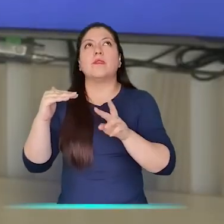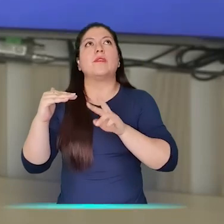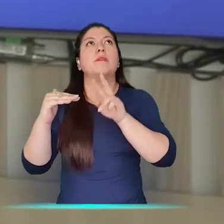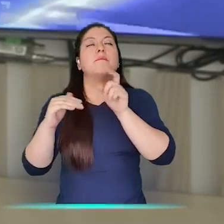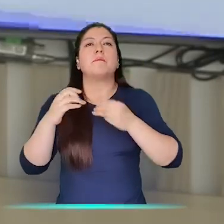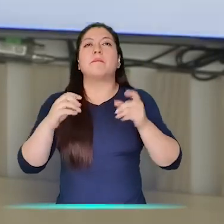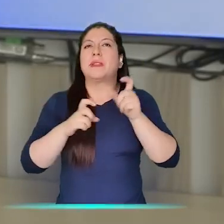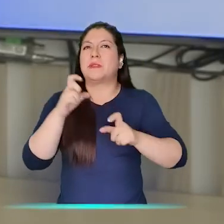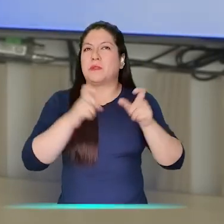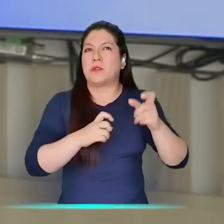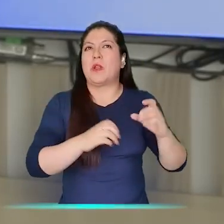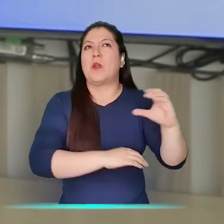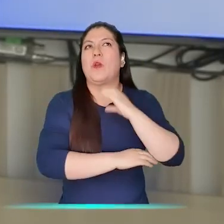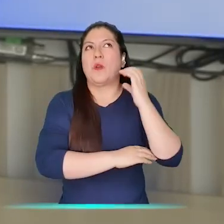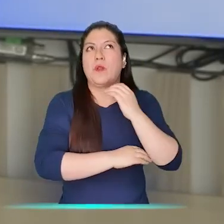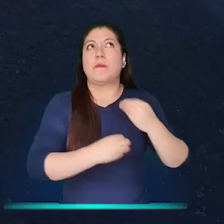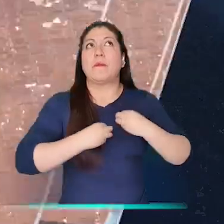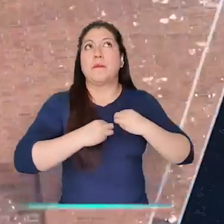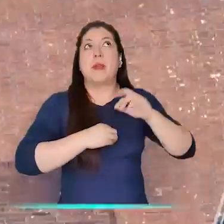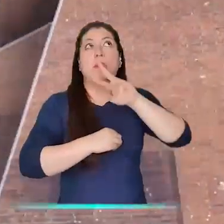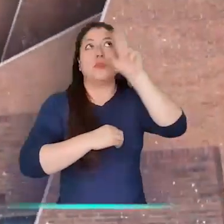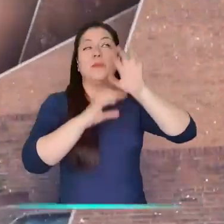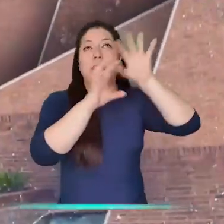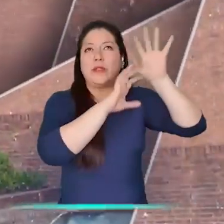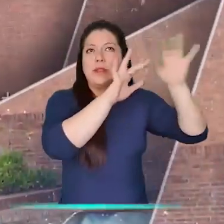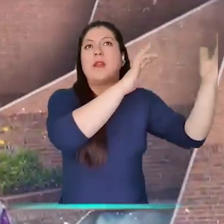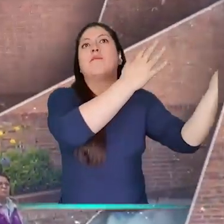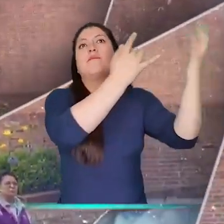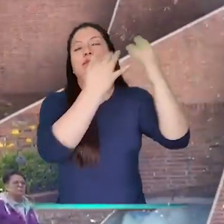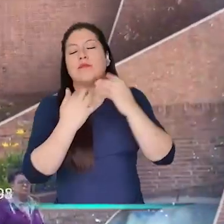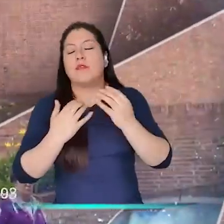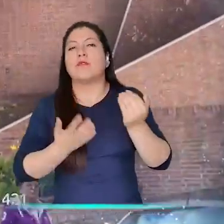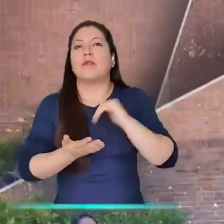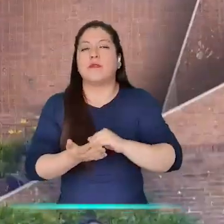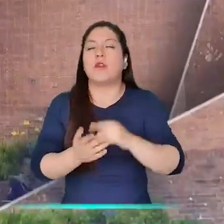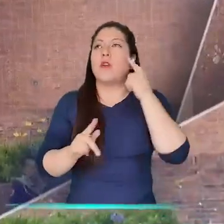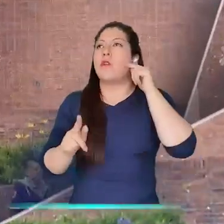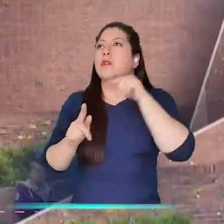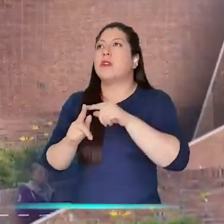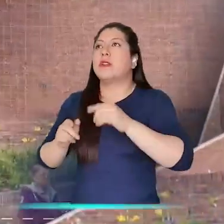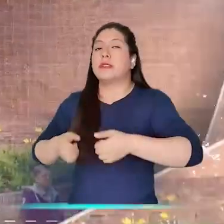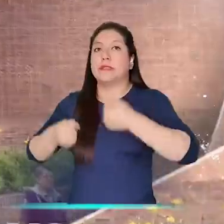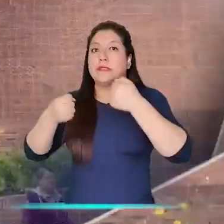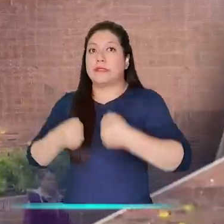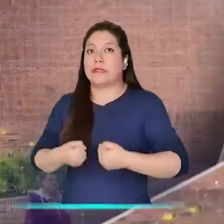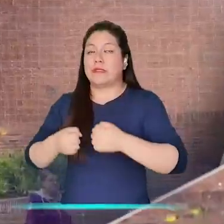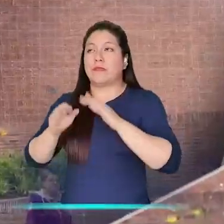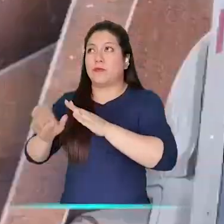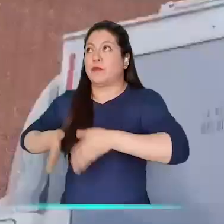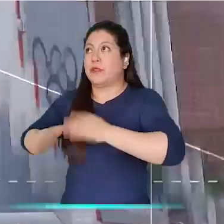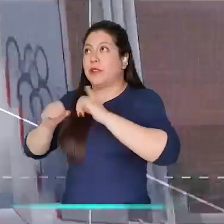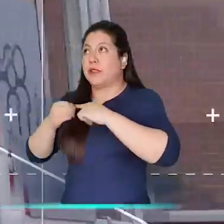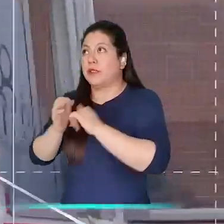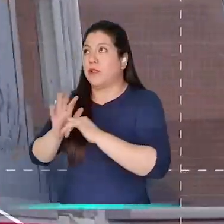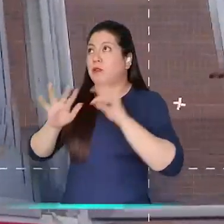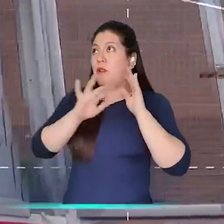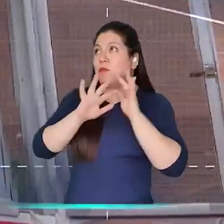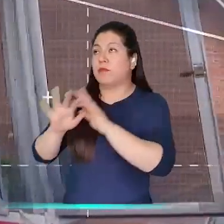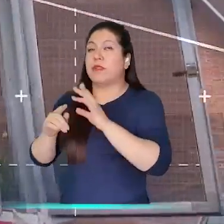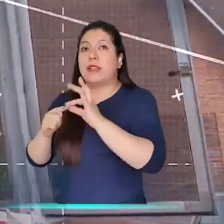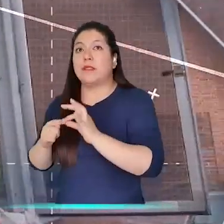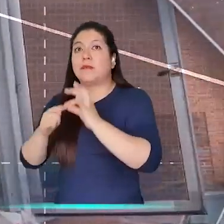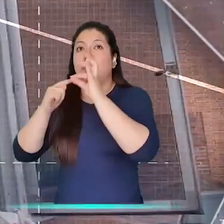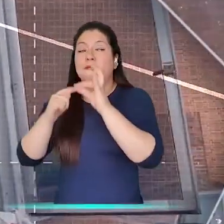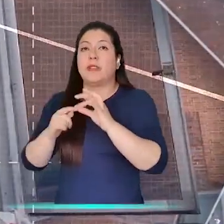Venezuela y con nacionales retornados. Esto a través de una oficina móvil que busca descongestionar las registradurías